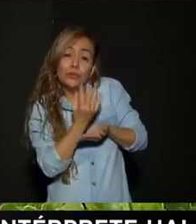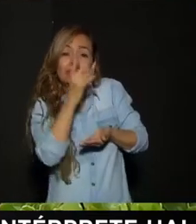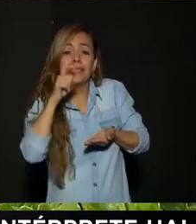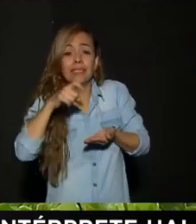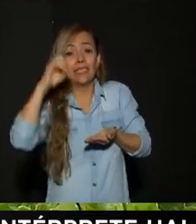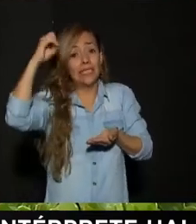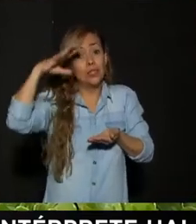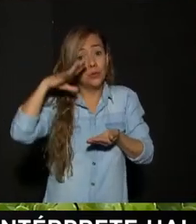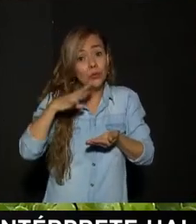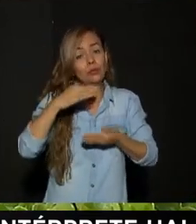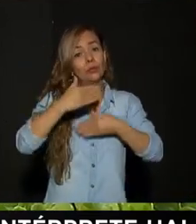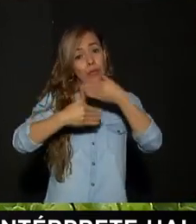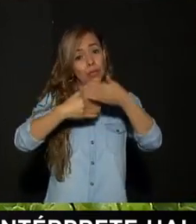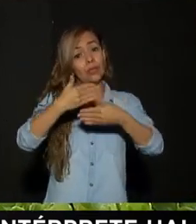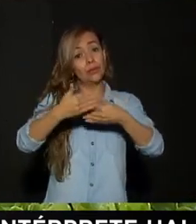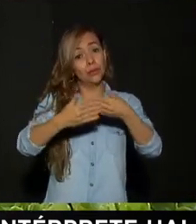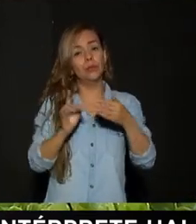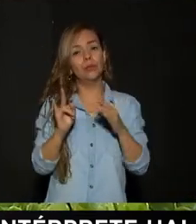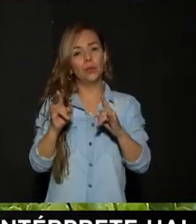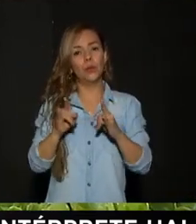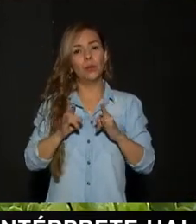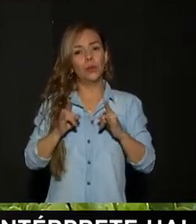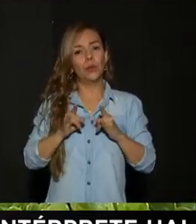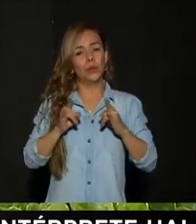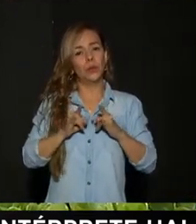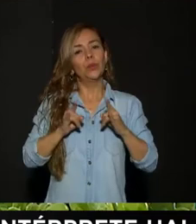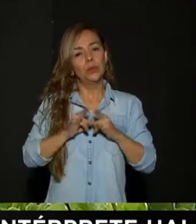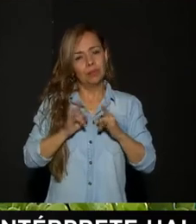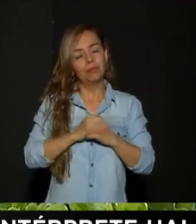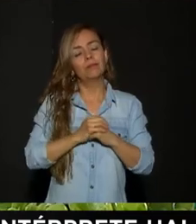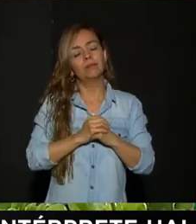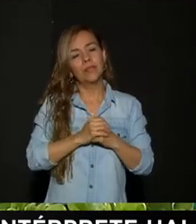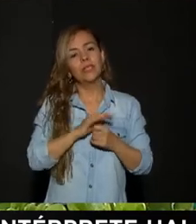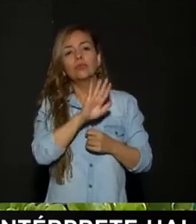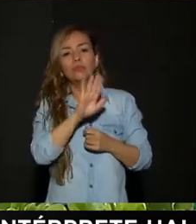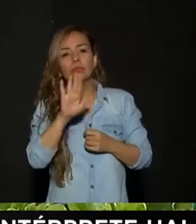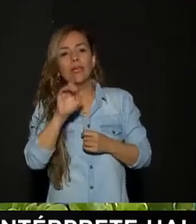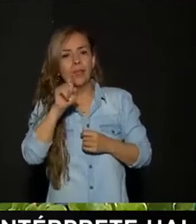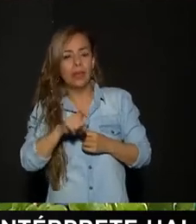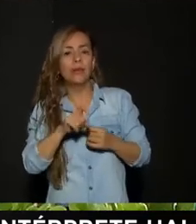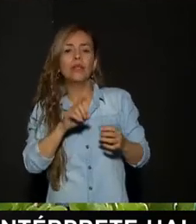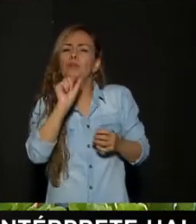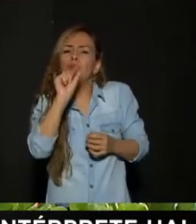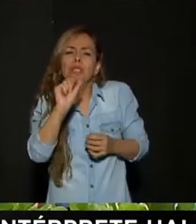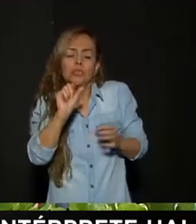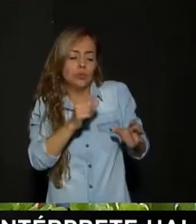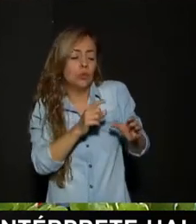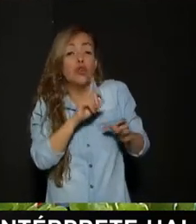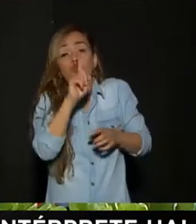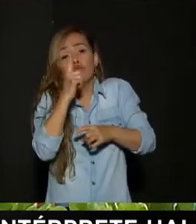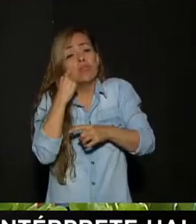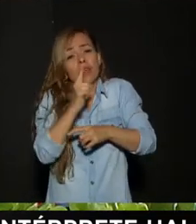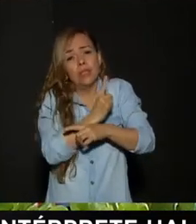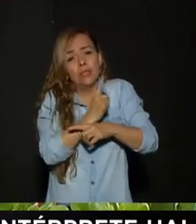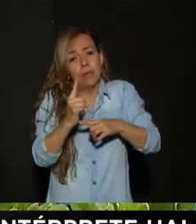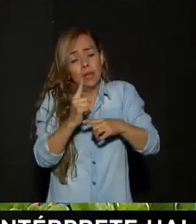cual Nosotros respiramos Y en fin ¿Cierto? Entonces Igual hay que tratar De darles un poquitico De sol Puede ser A la semana Si la